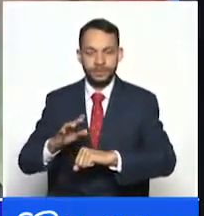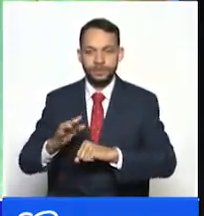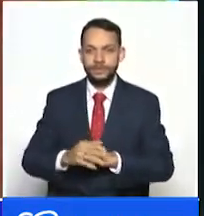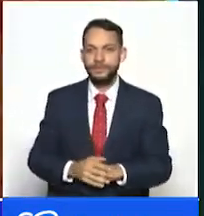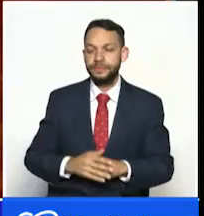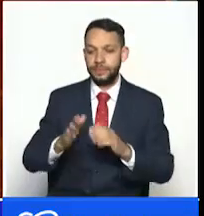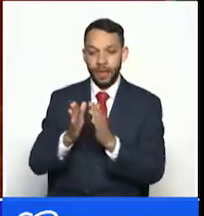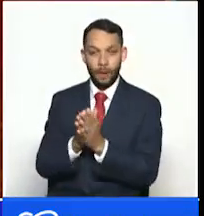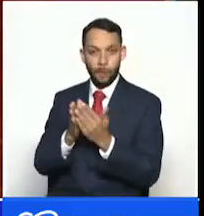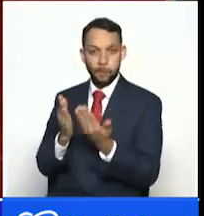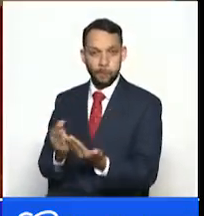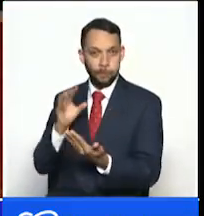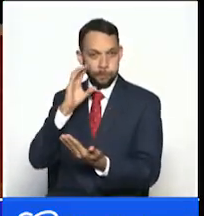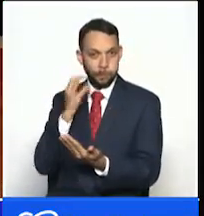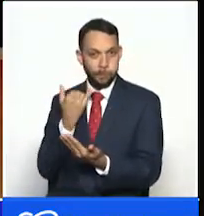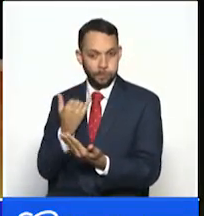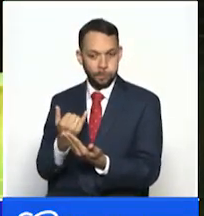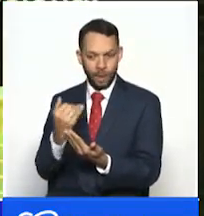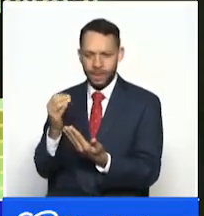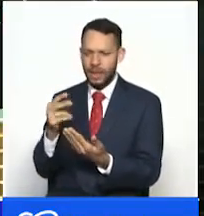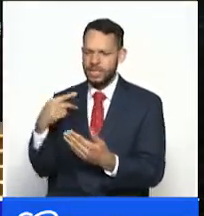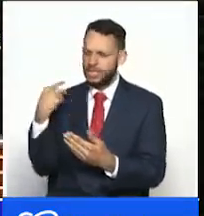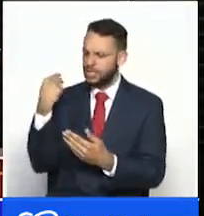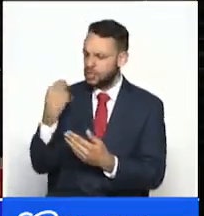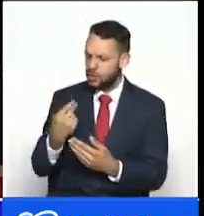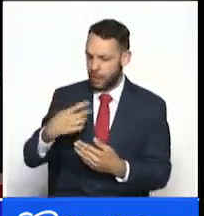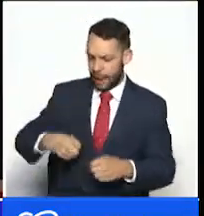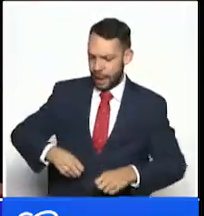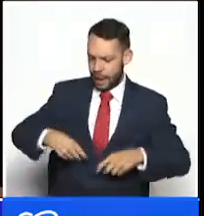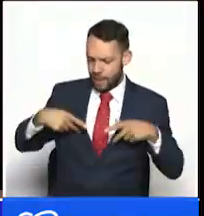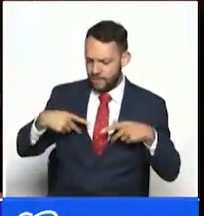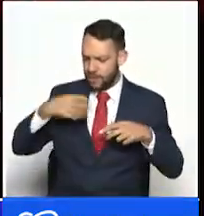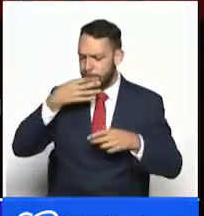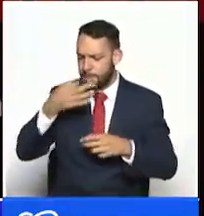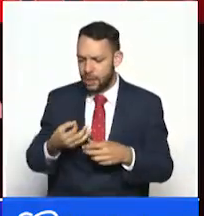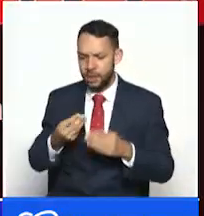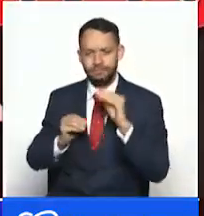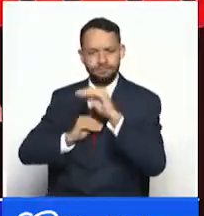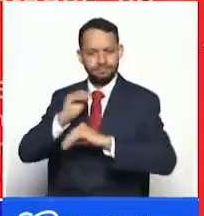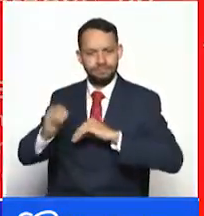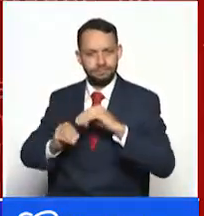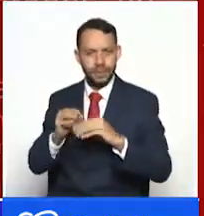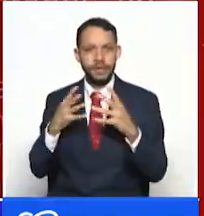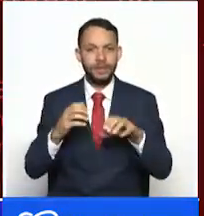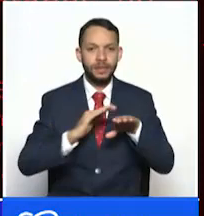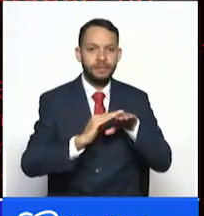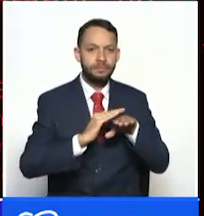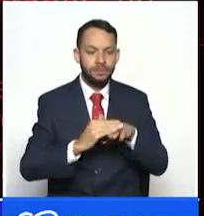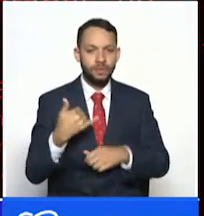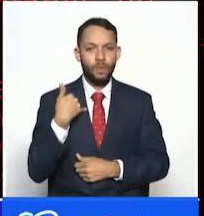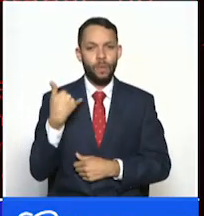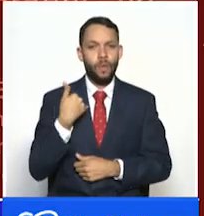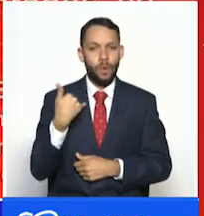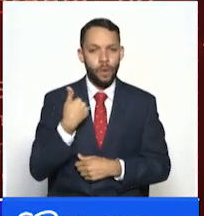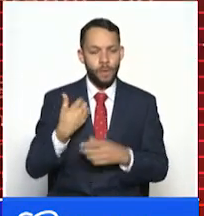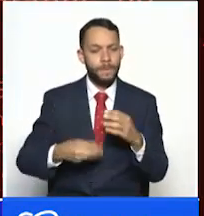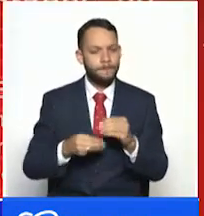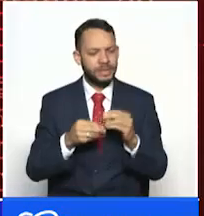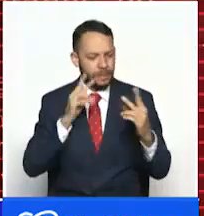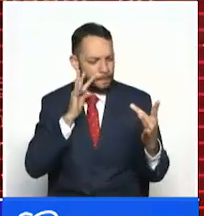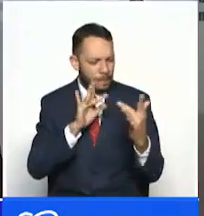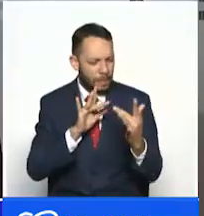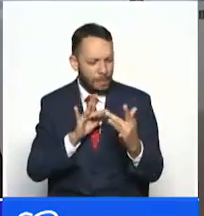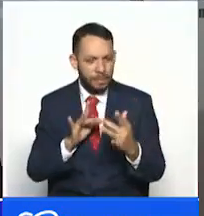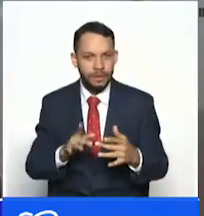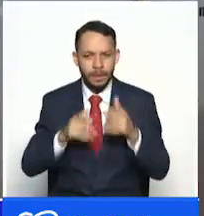El libro es basado en historias reales que conoce el autor y que recomienda ser leído por jóvenes y adultos La novela es muy humana